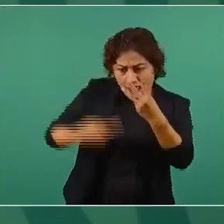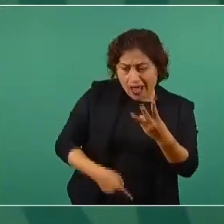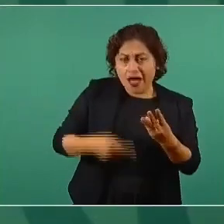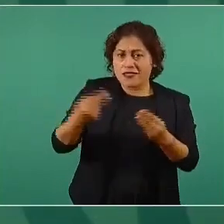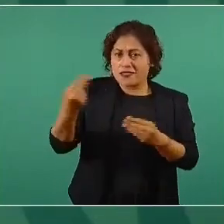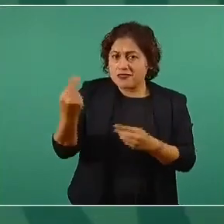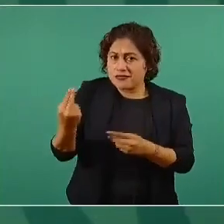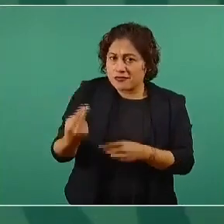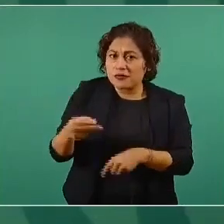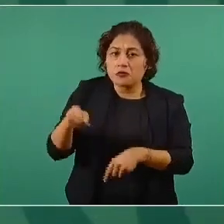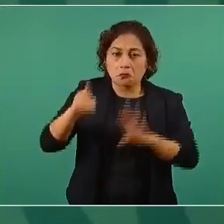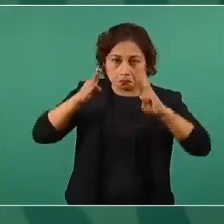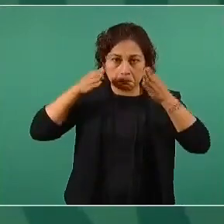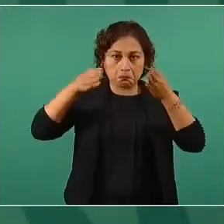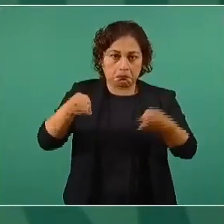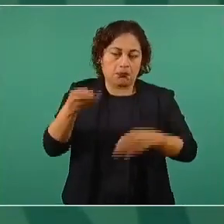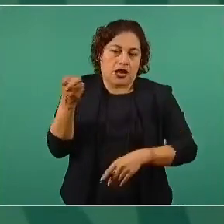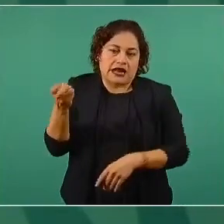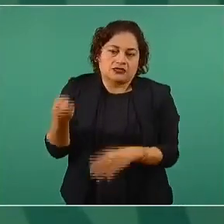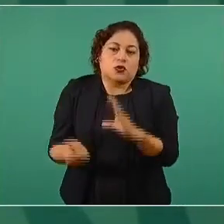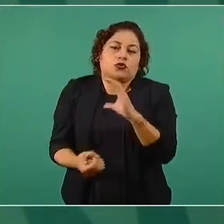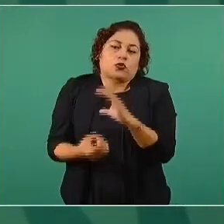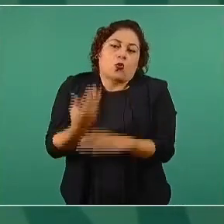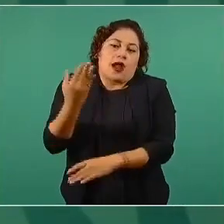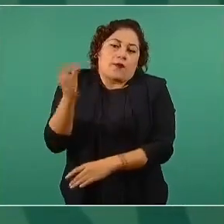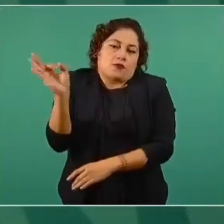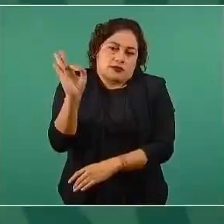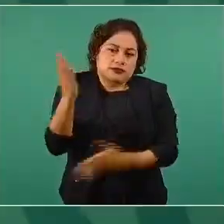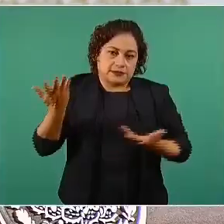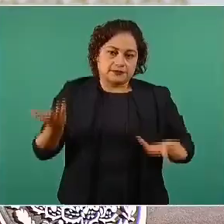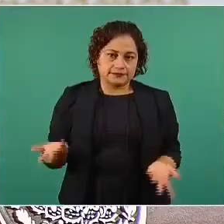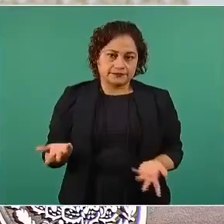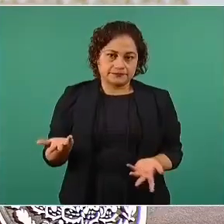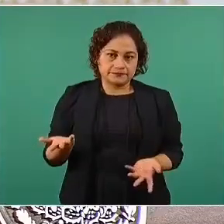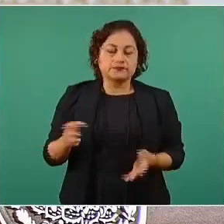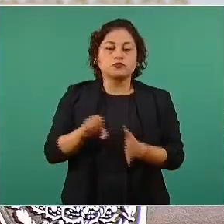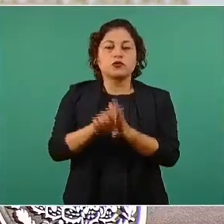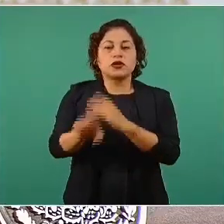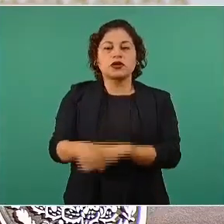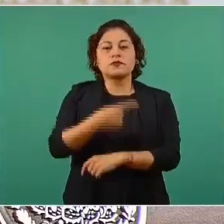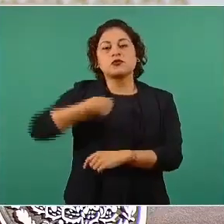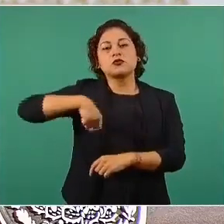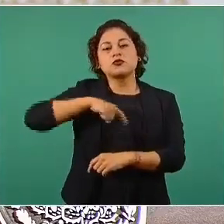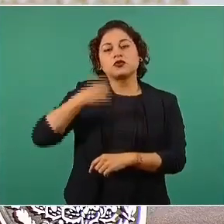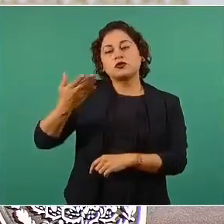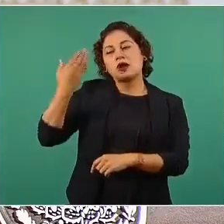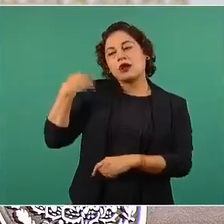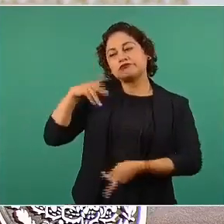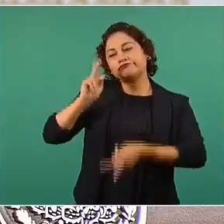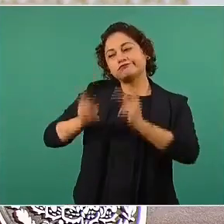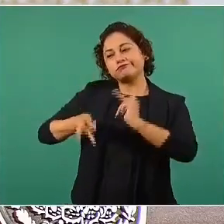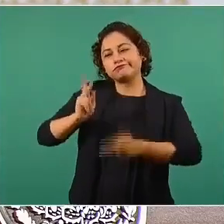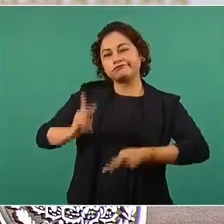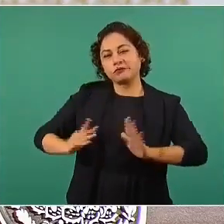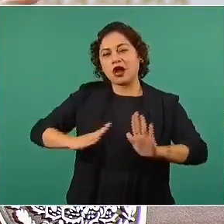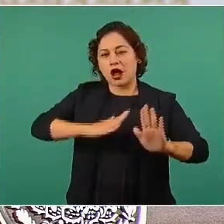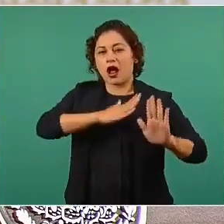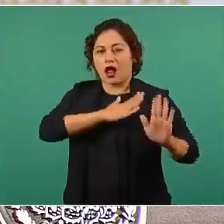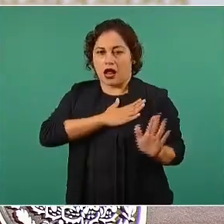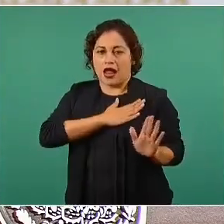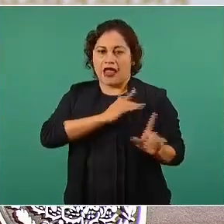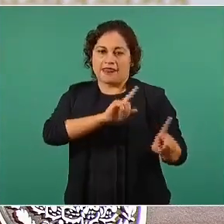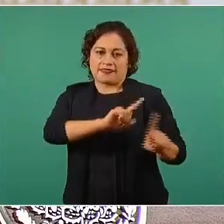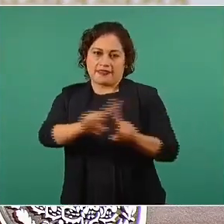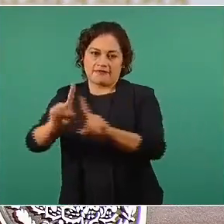teníamos nada más el compromiso de cambiar turbinas en hidroeléctricas que son